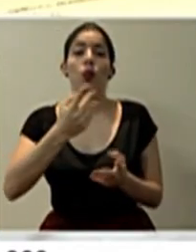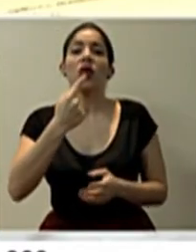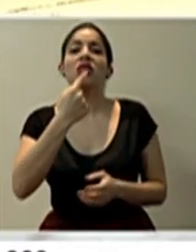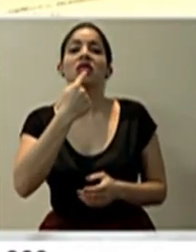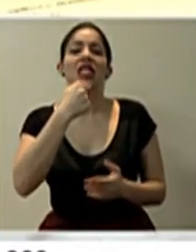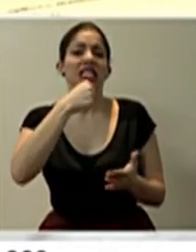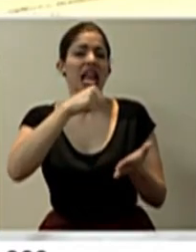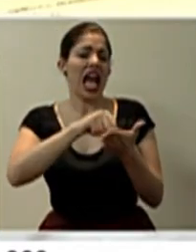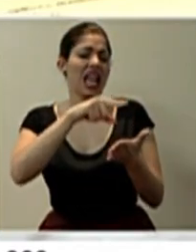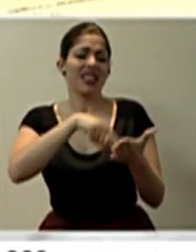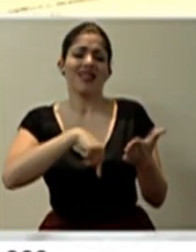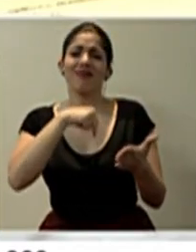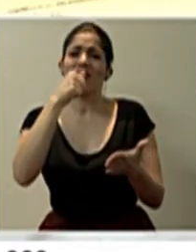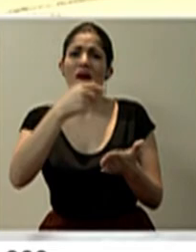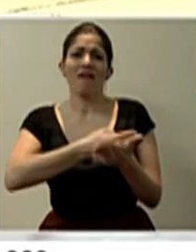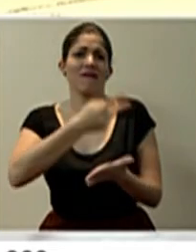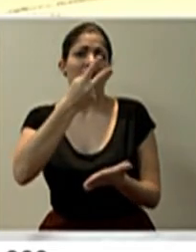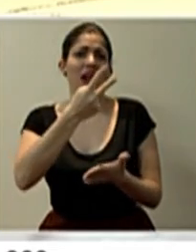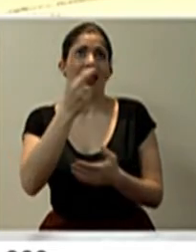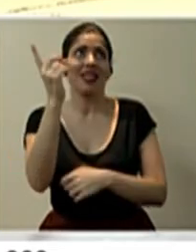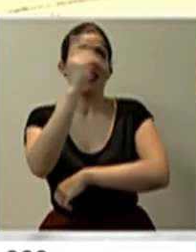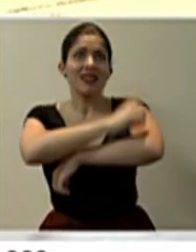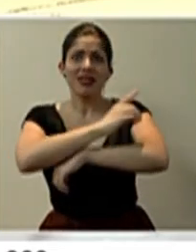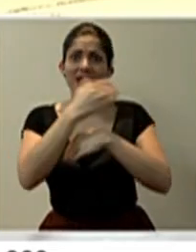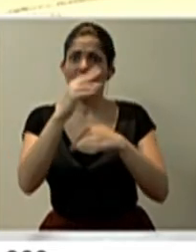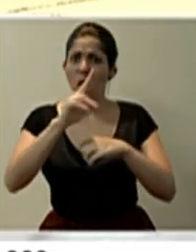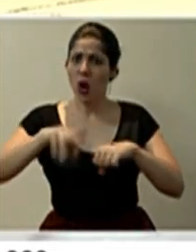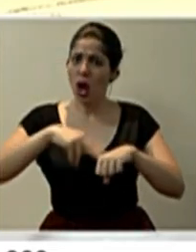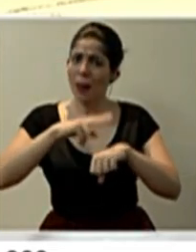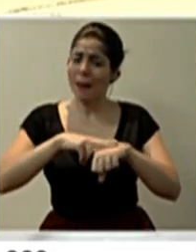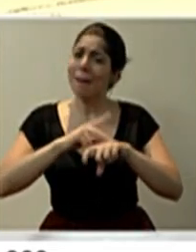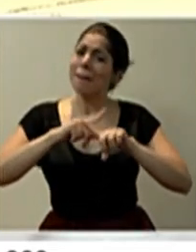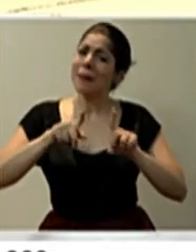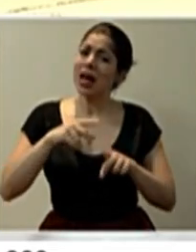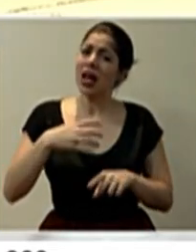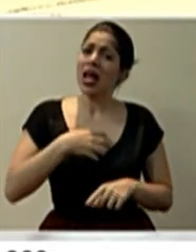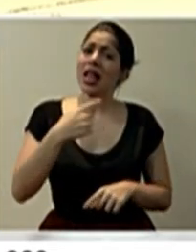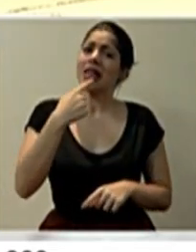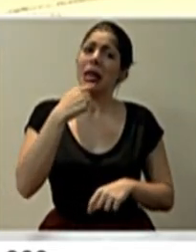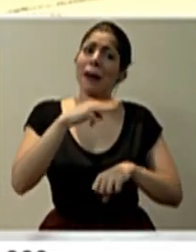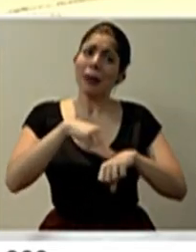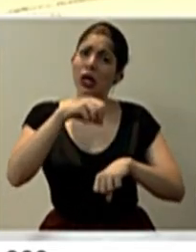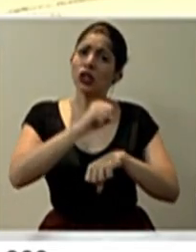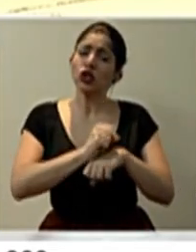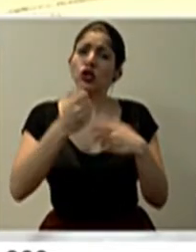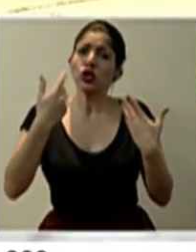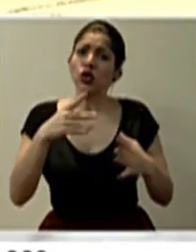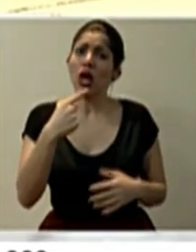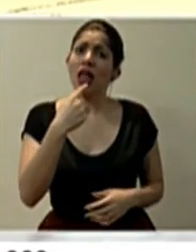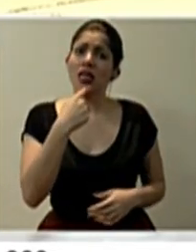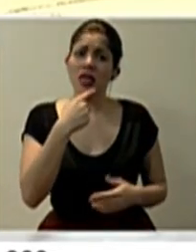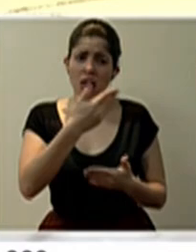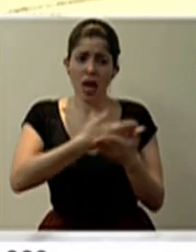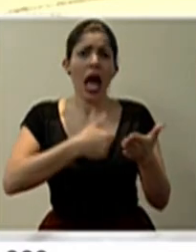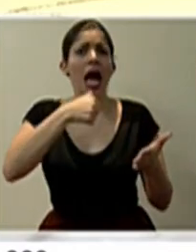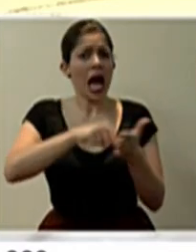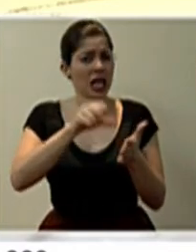que la carta no tiene validez en un día de restricción normal. Pero alegan que don Michael había dicho que sí valía